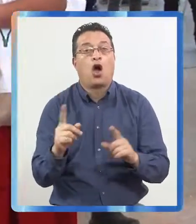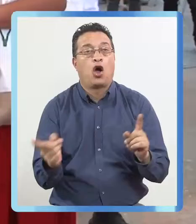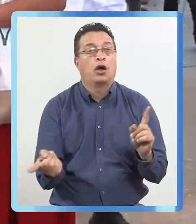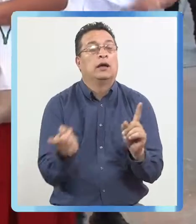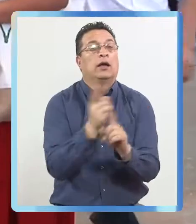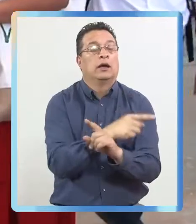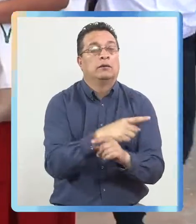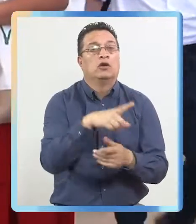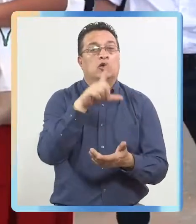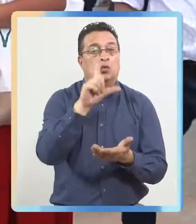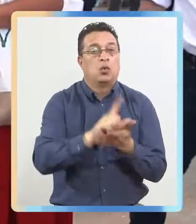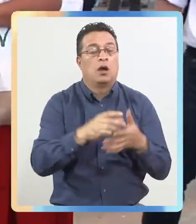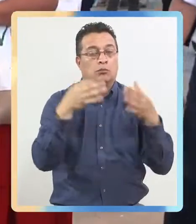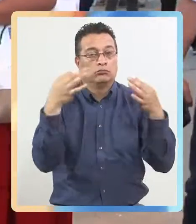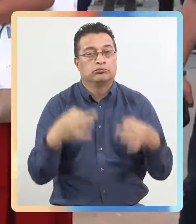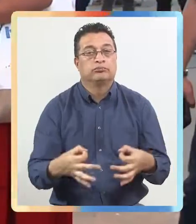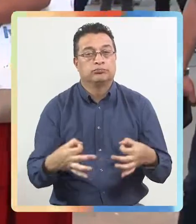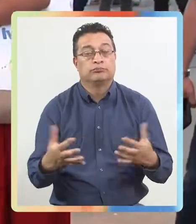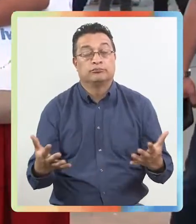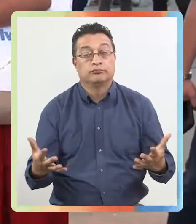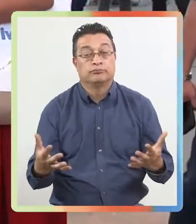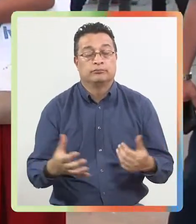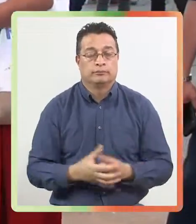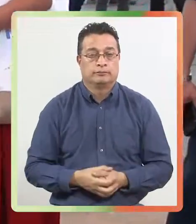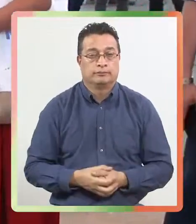o serán trasladadas definitivamente? viviendo trasladadas definitivamente?